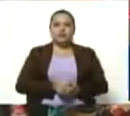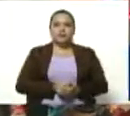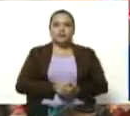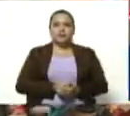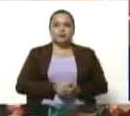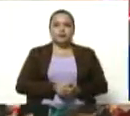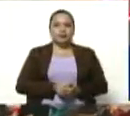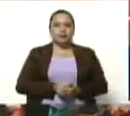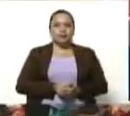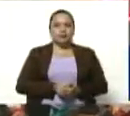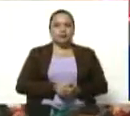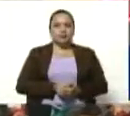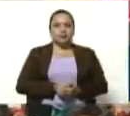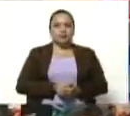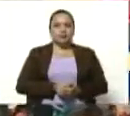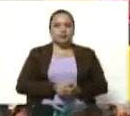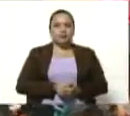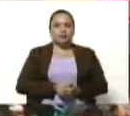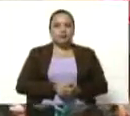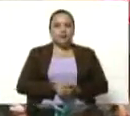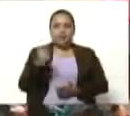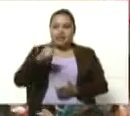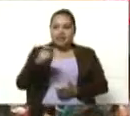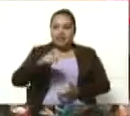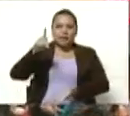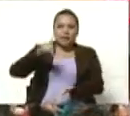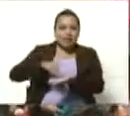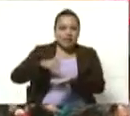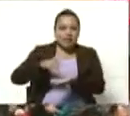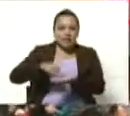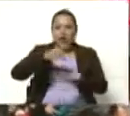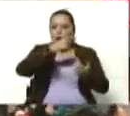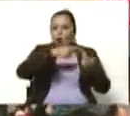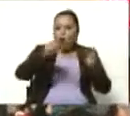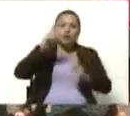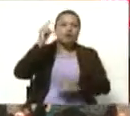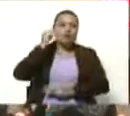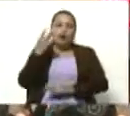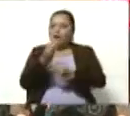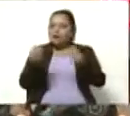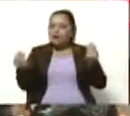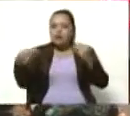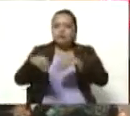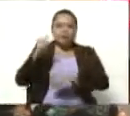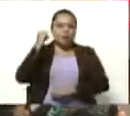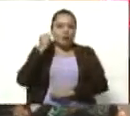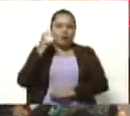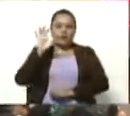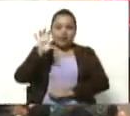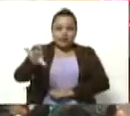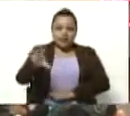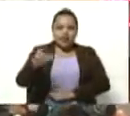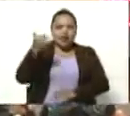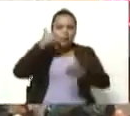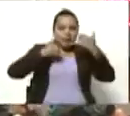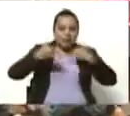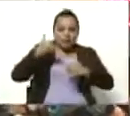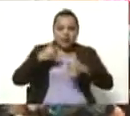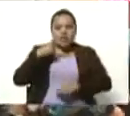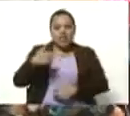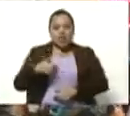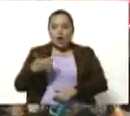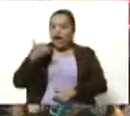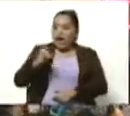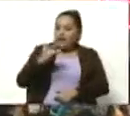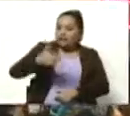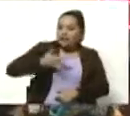Y, bueno, hacía falta la presencia allí de otra mujer y muchas compañeras del país me llamaron, me dijeron que se sentían representadas,